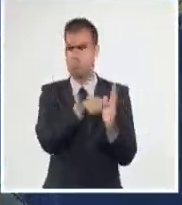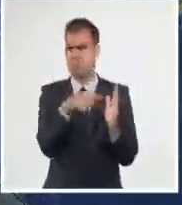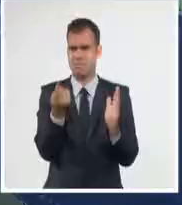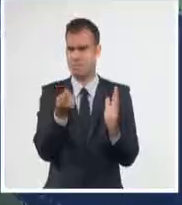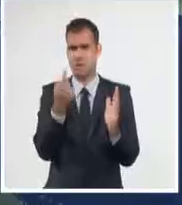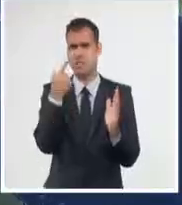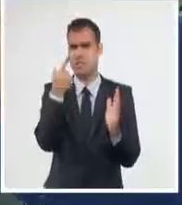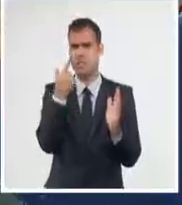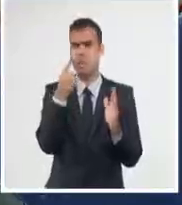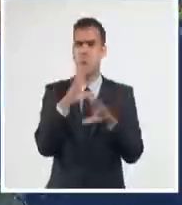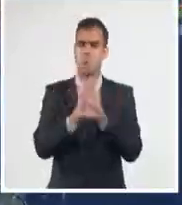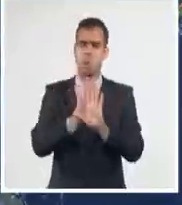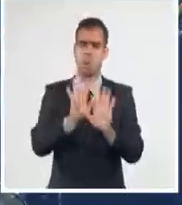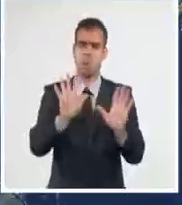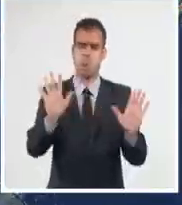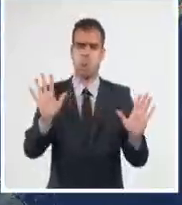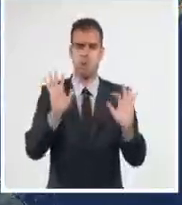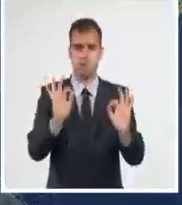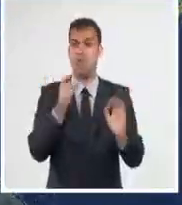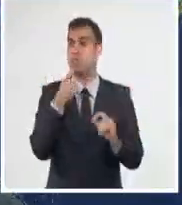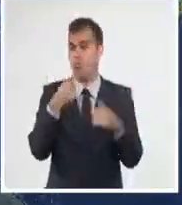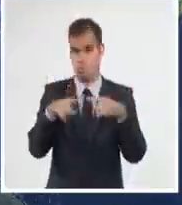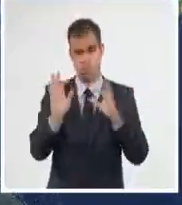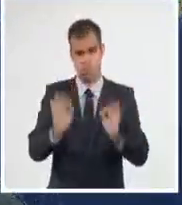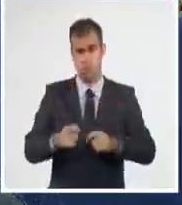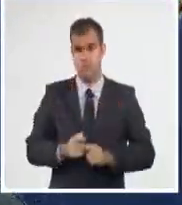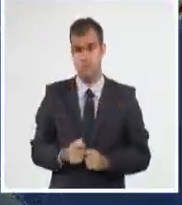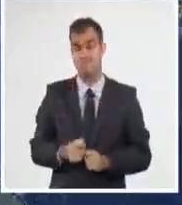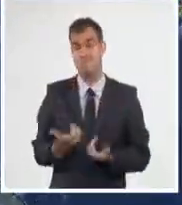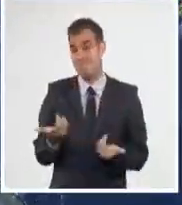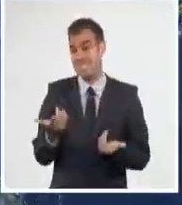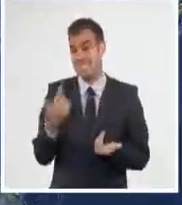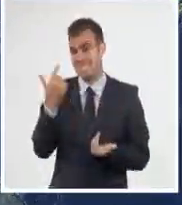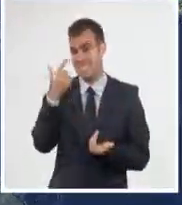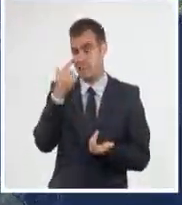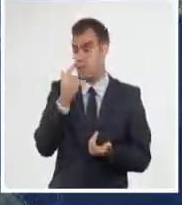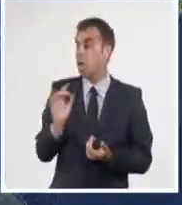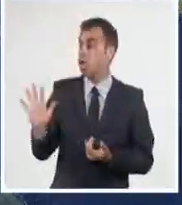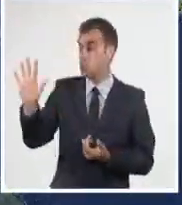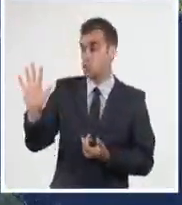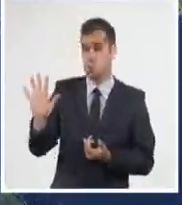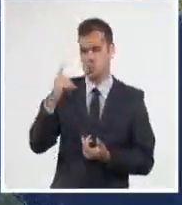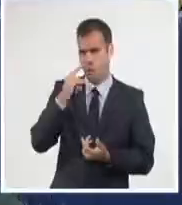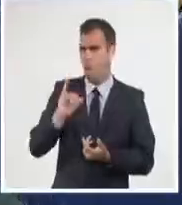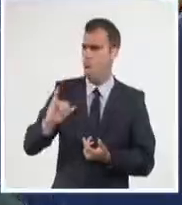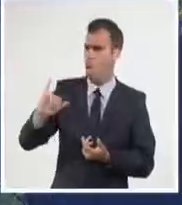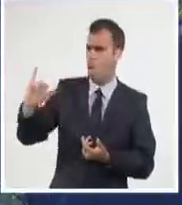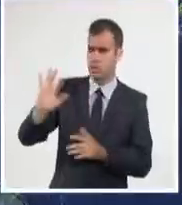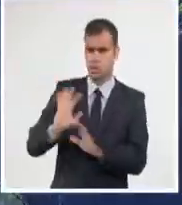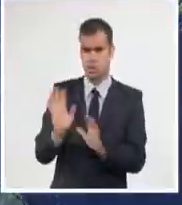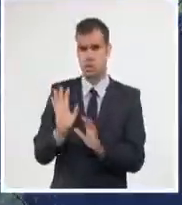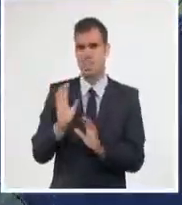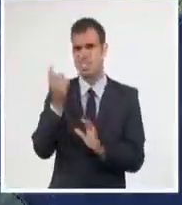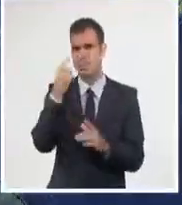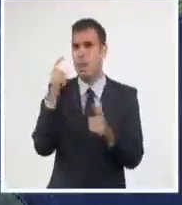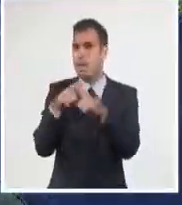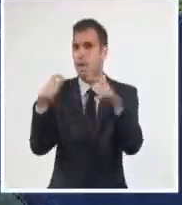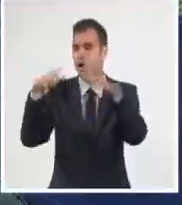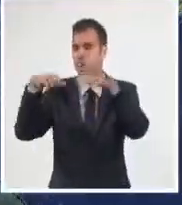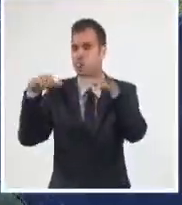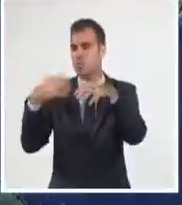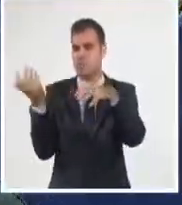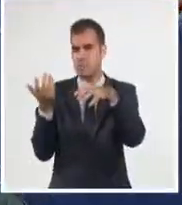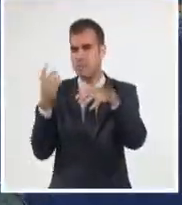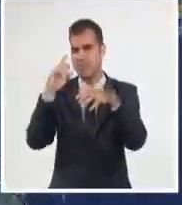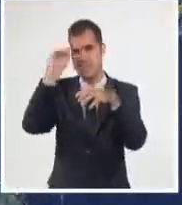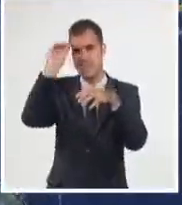anticiclónica. Así estaremos hoy. Lo que pasa es que el sistema se está alejando y la mayor probabilidad de lluvia entonces estará en zonas